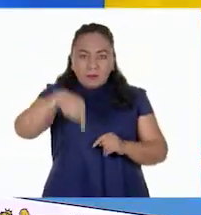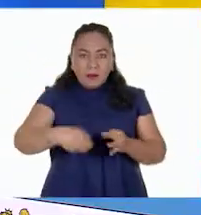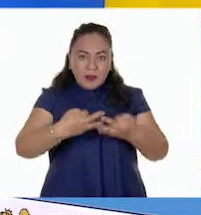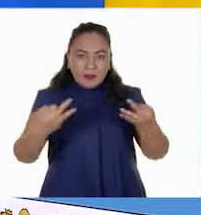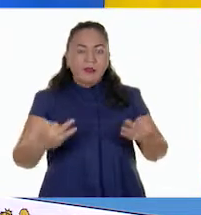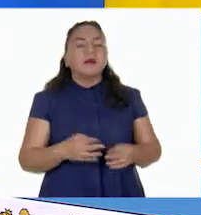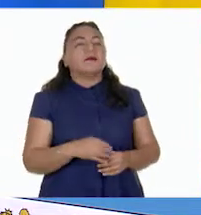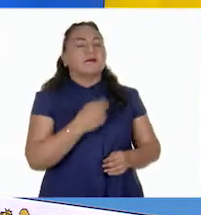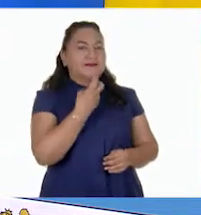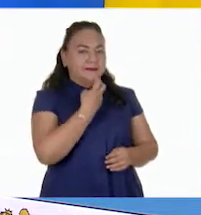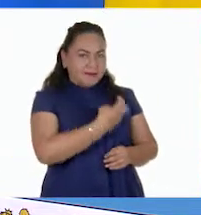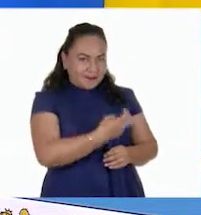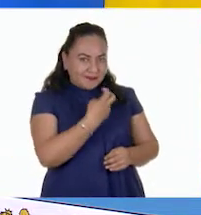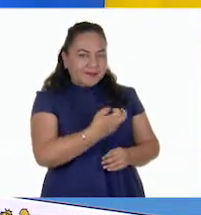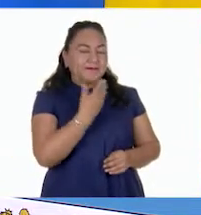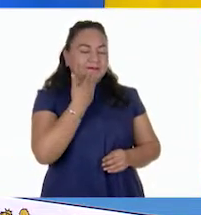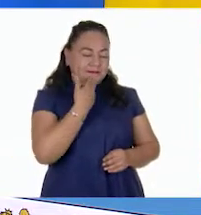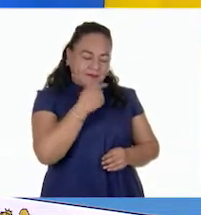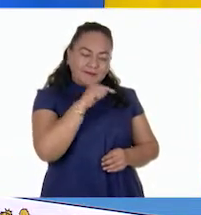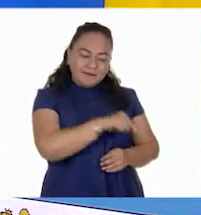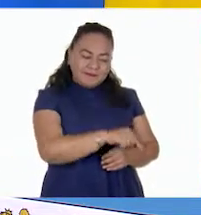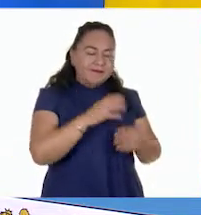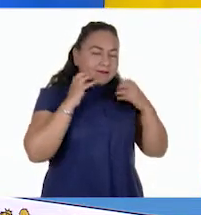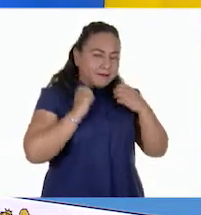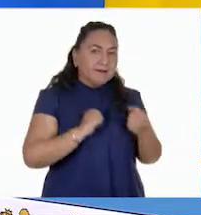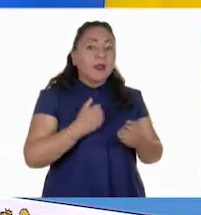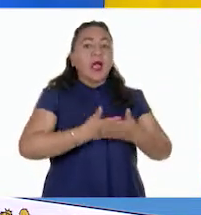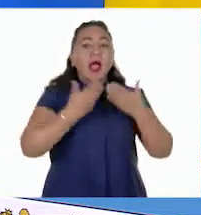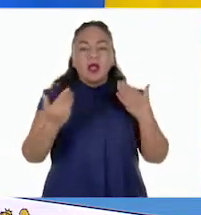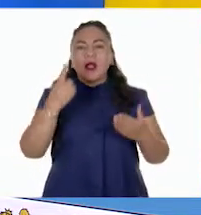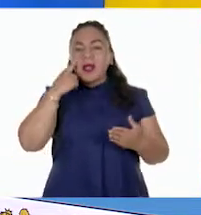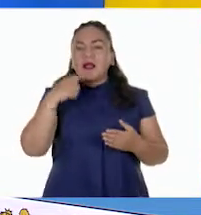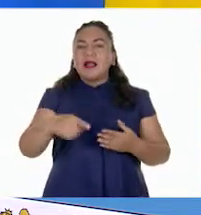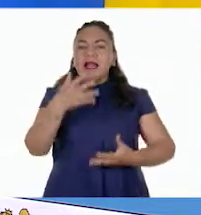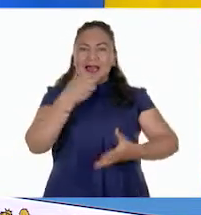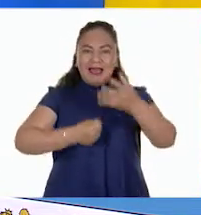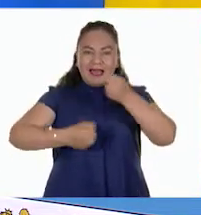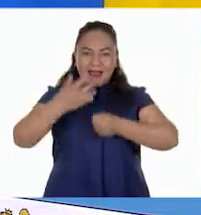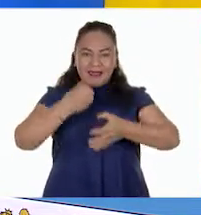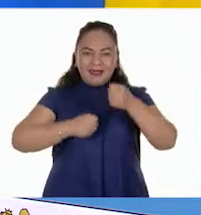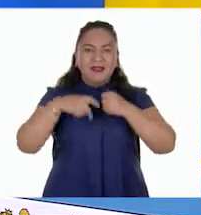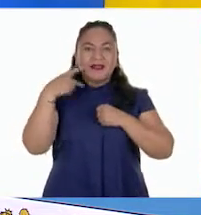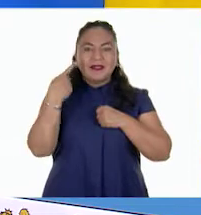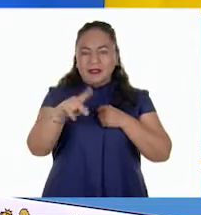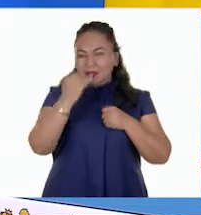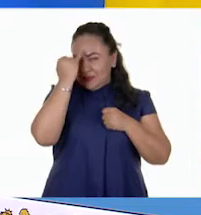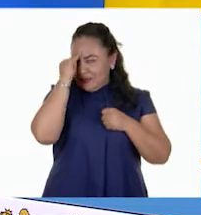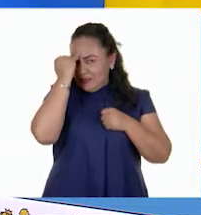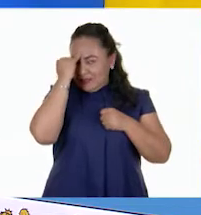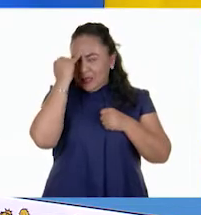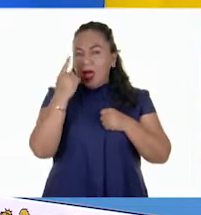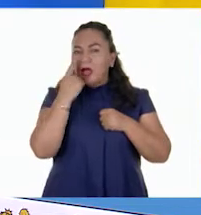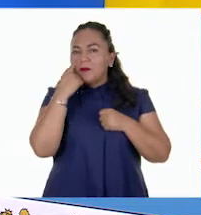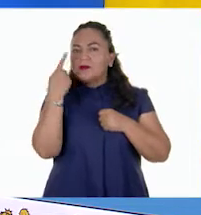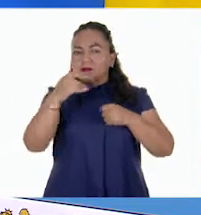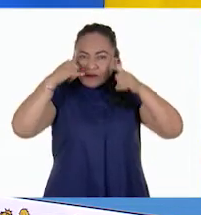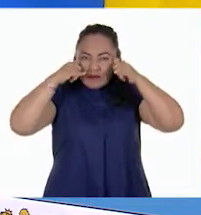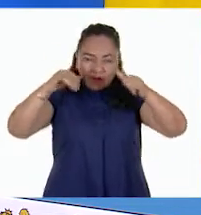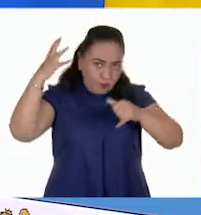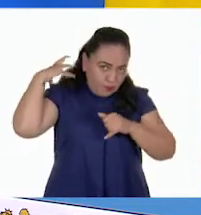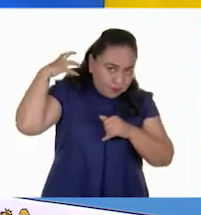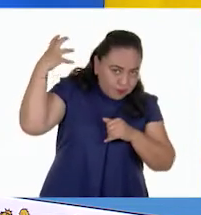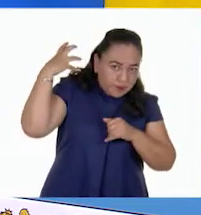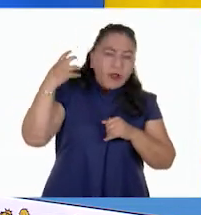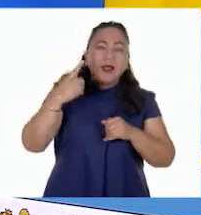propongo que analicemos las condiciones para la producción de leche de búfala en la India. Para esto, vamos a utilizar